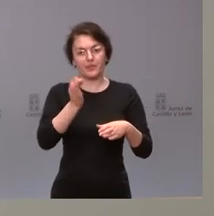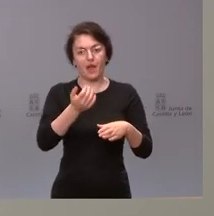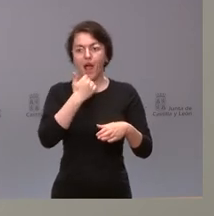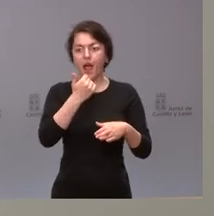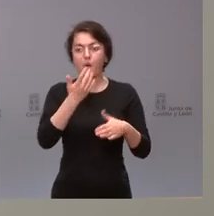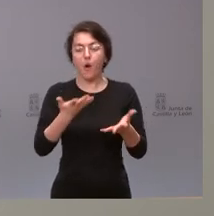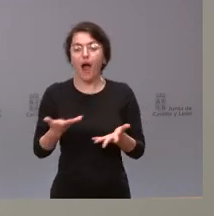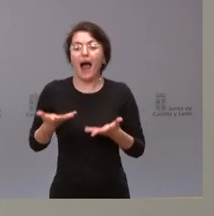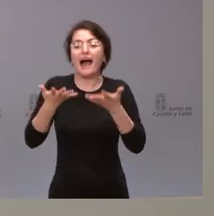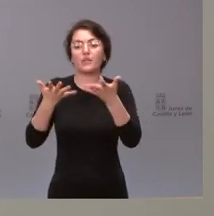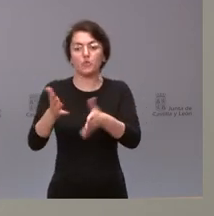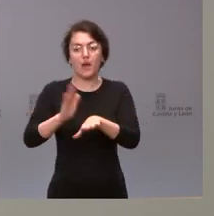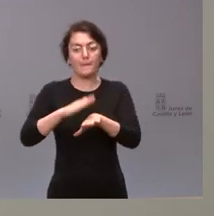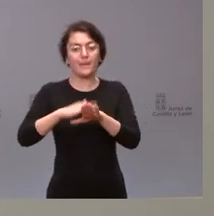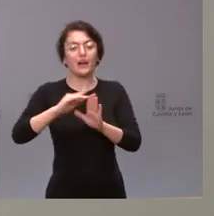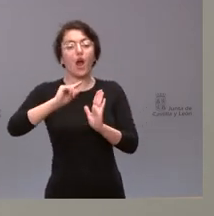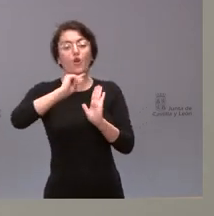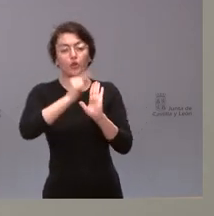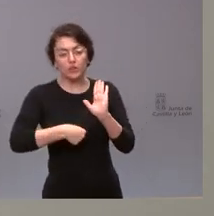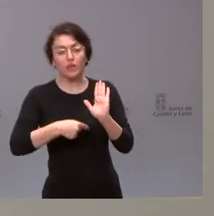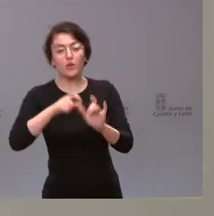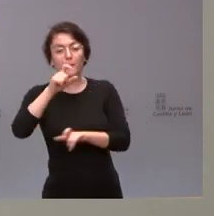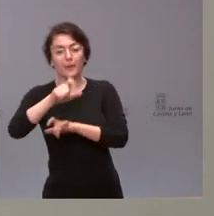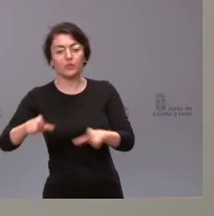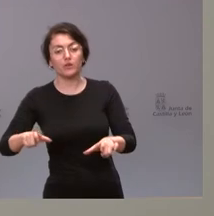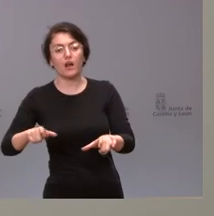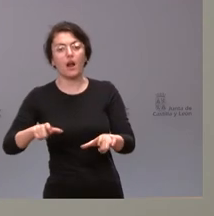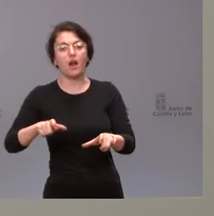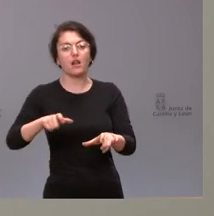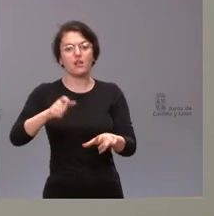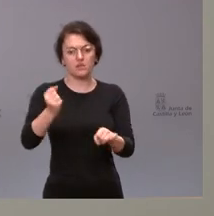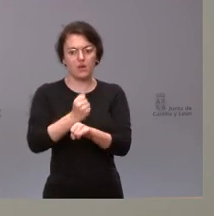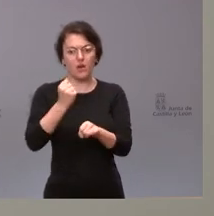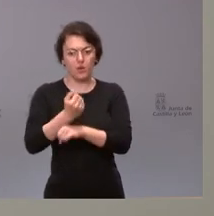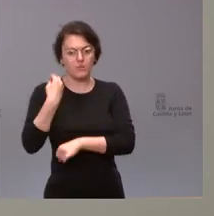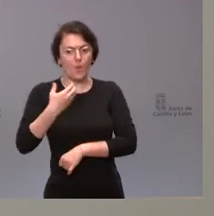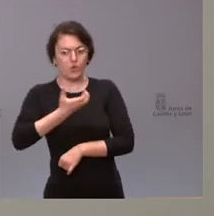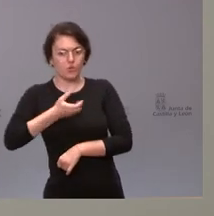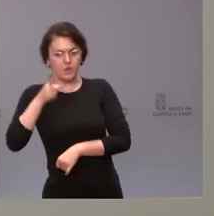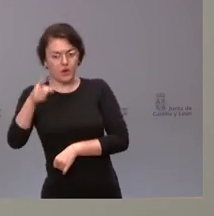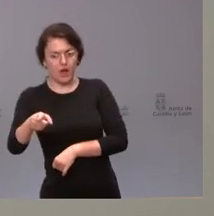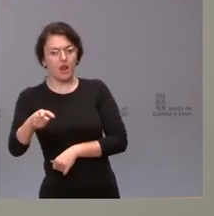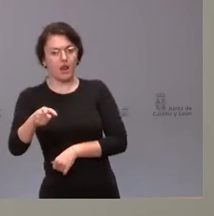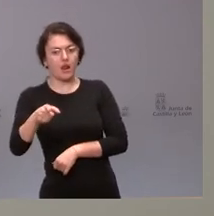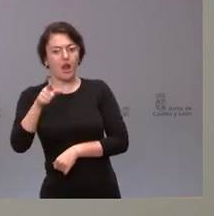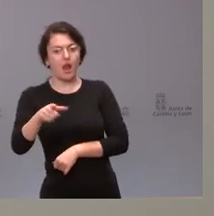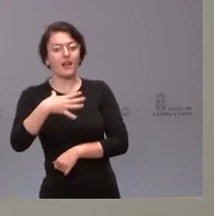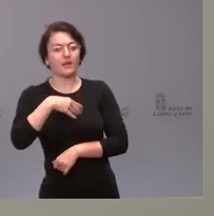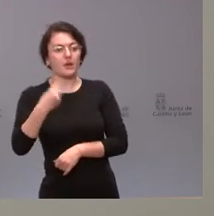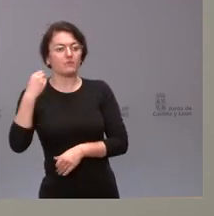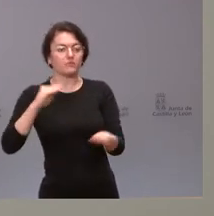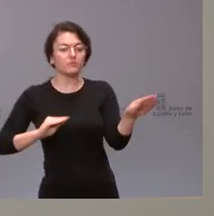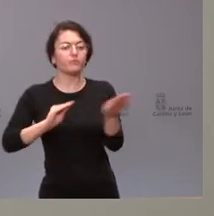de contratación de personal y de trabajadores por parte de los ayuntamientos, que, lógicamente, los ayuntamientos pueden destinar a unas